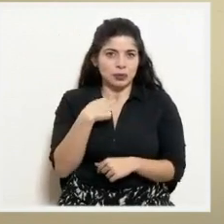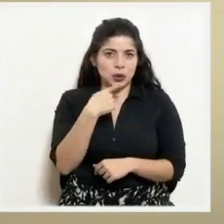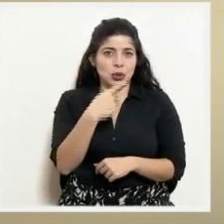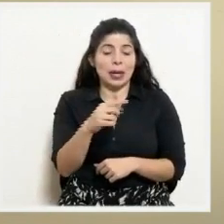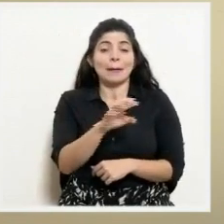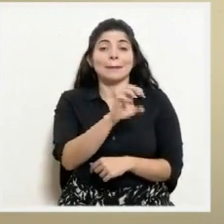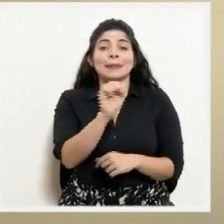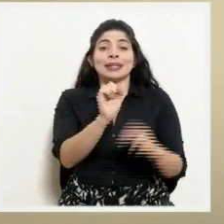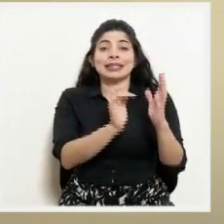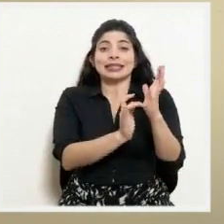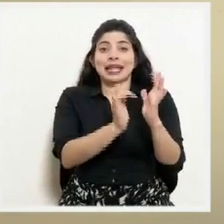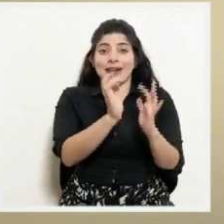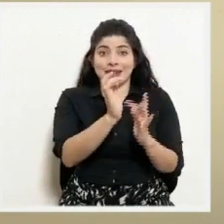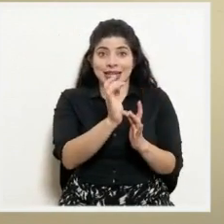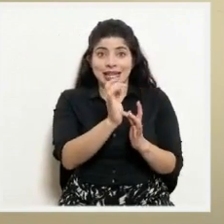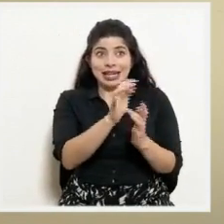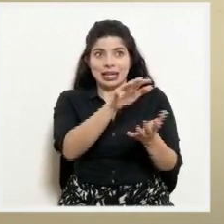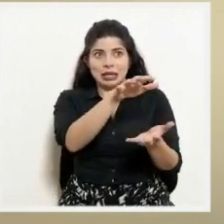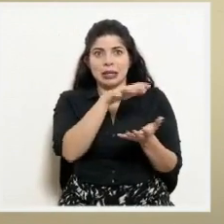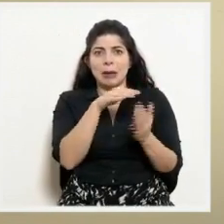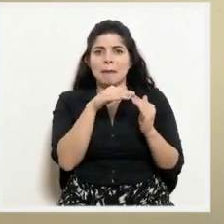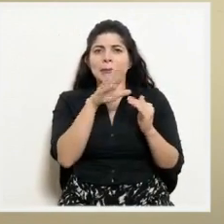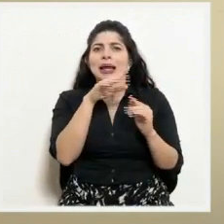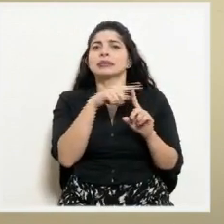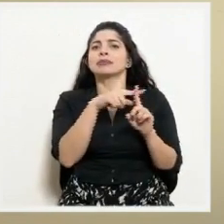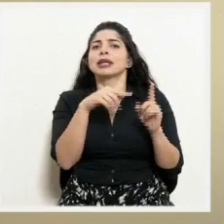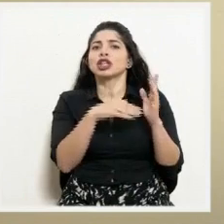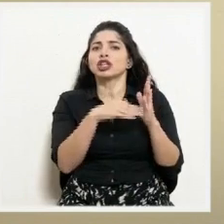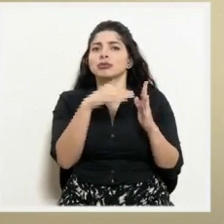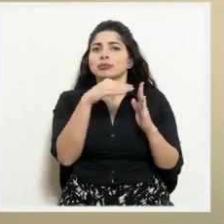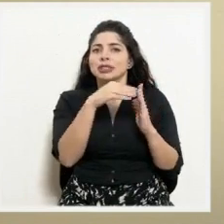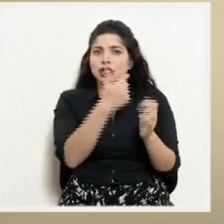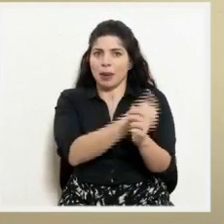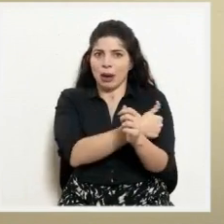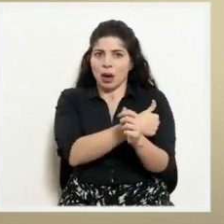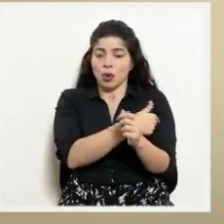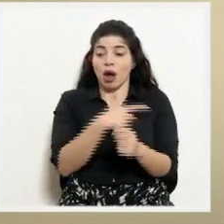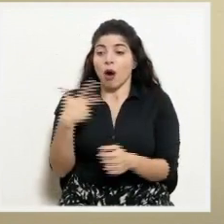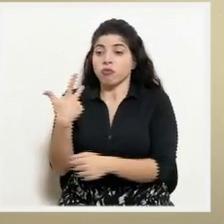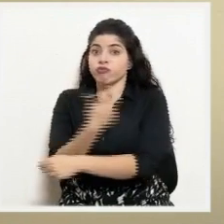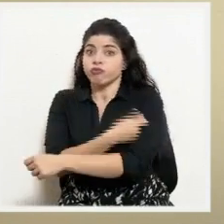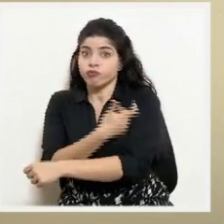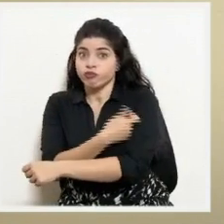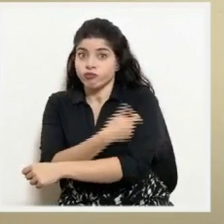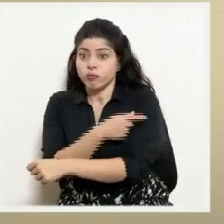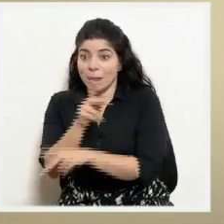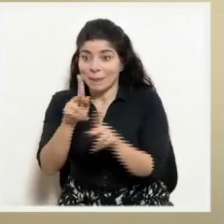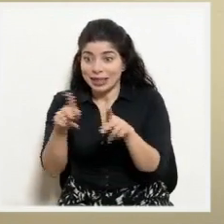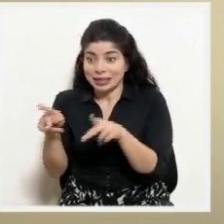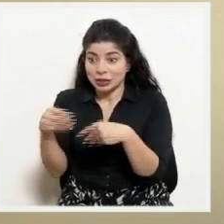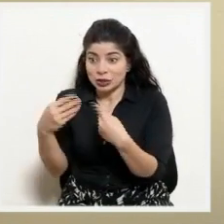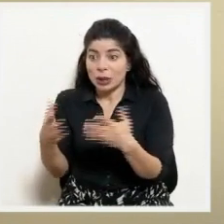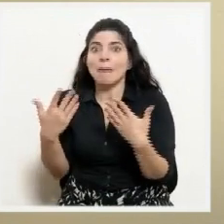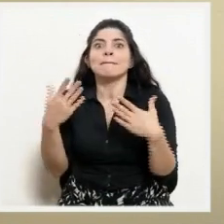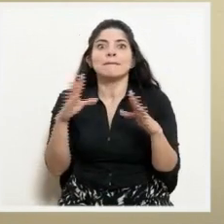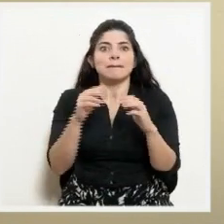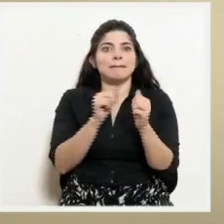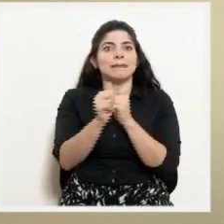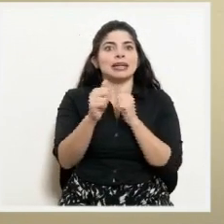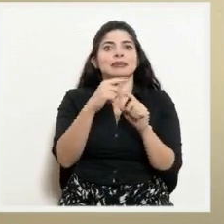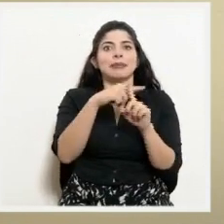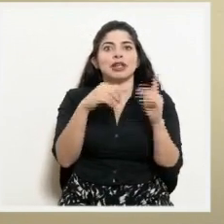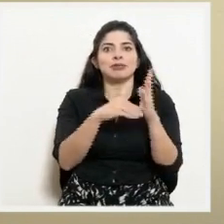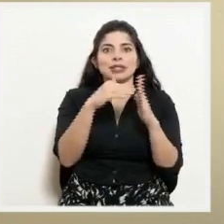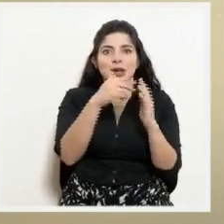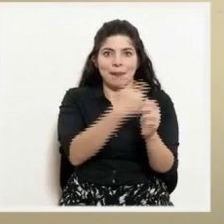el mes de abril se recibió más de medio millón de vacunas y se puso más de medio millón de vacunas. Y que en el mes de mayo